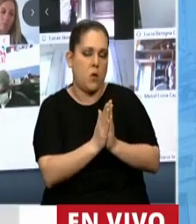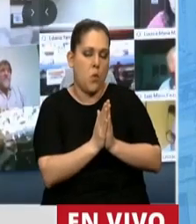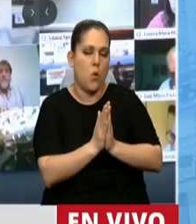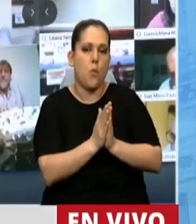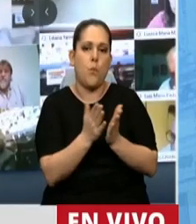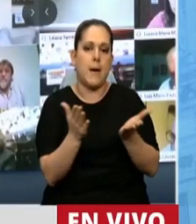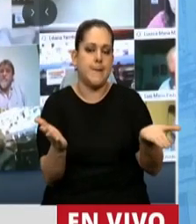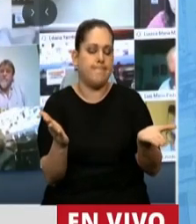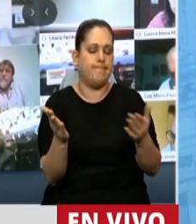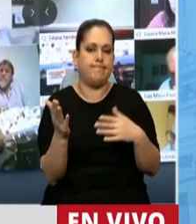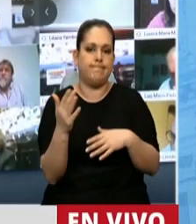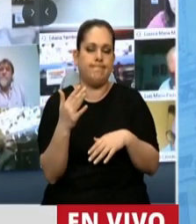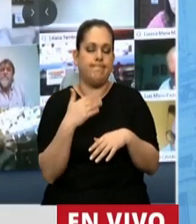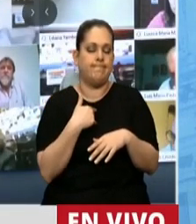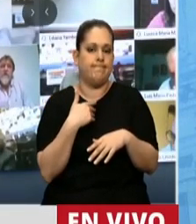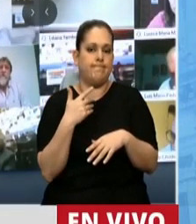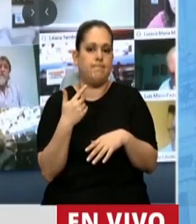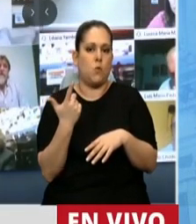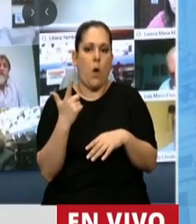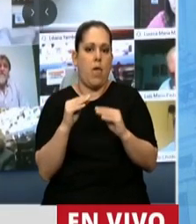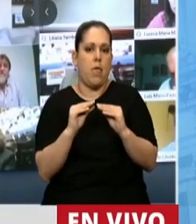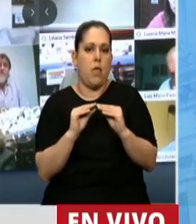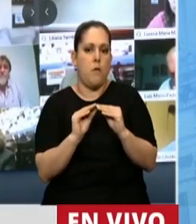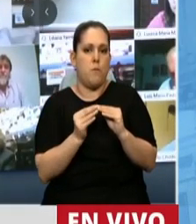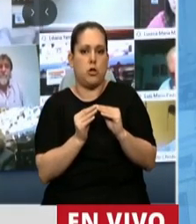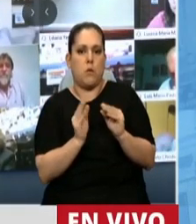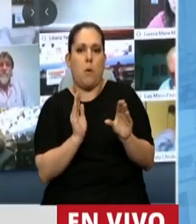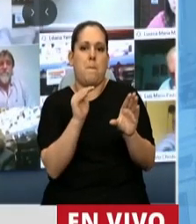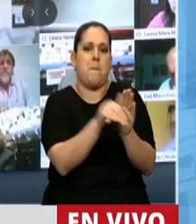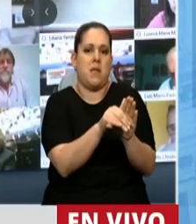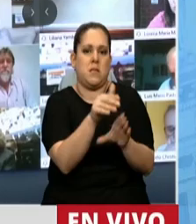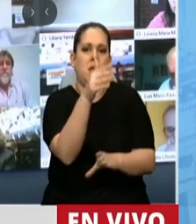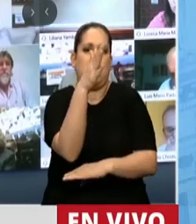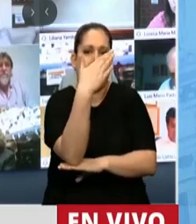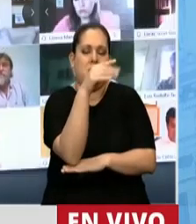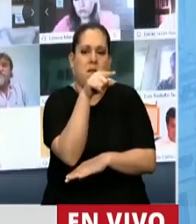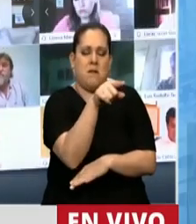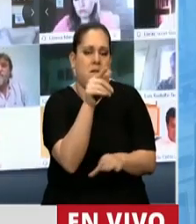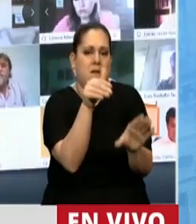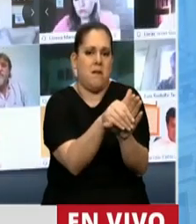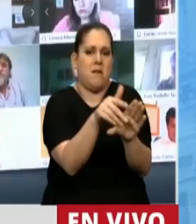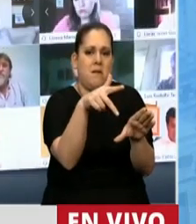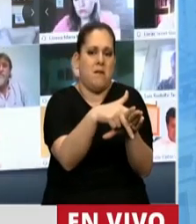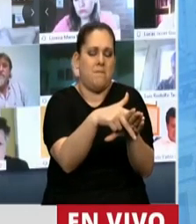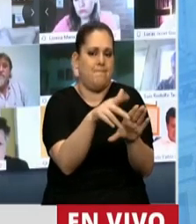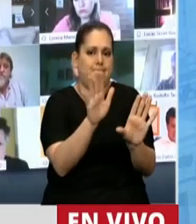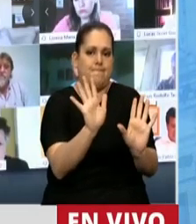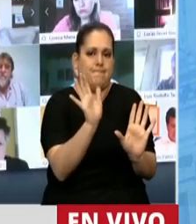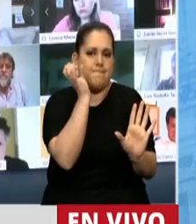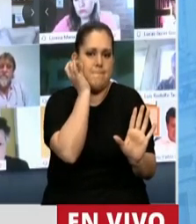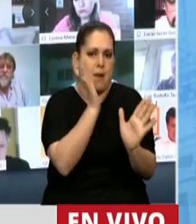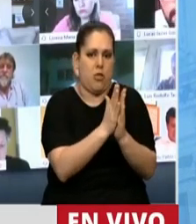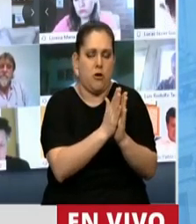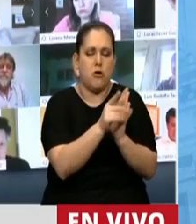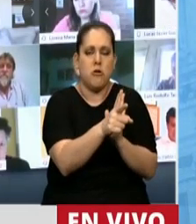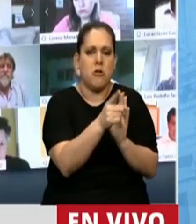No tengo ninguna razón para meterme en su línea argumental para rechazar un